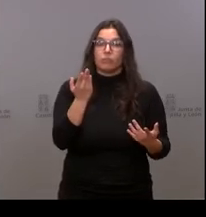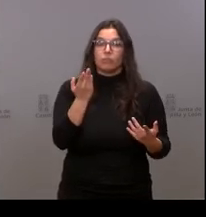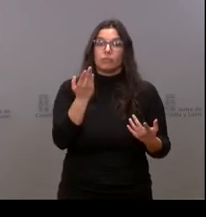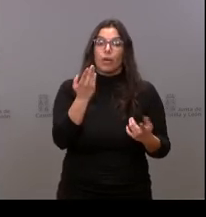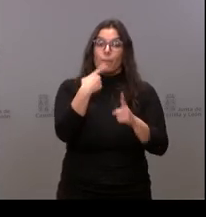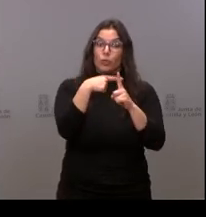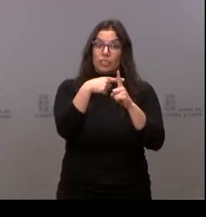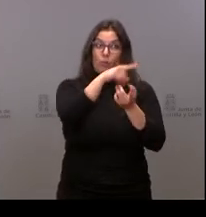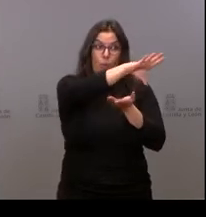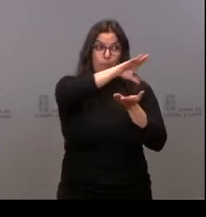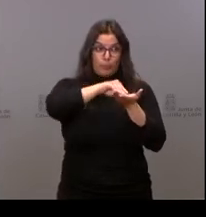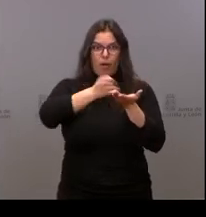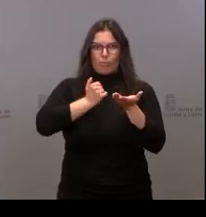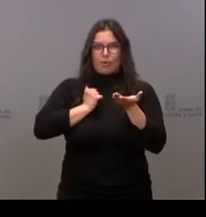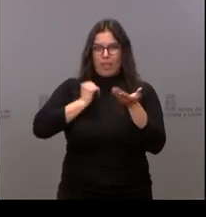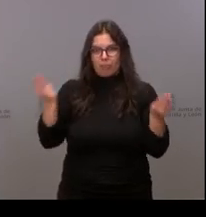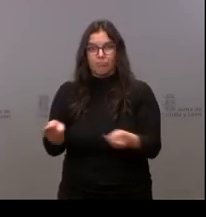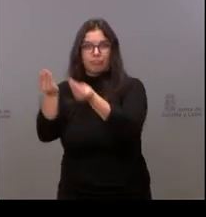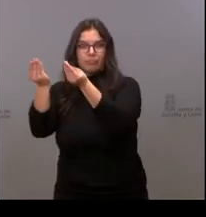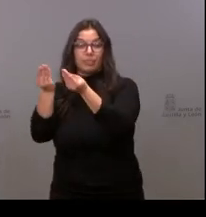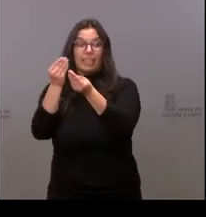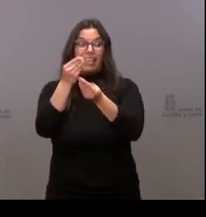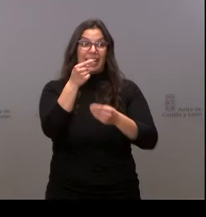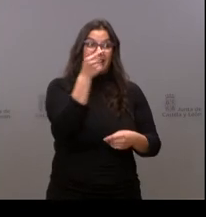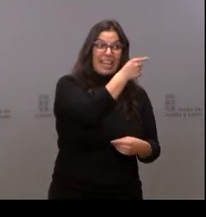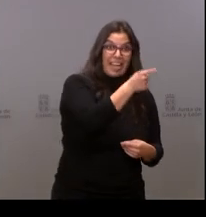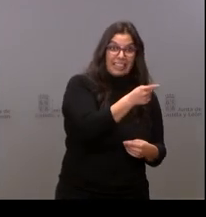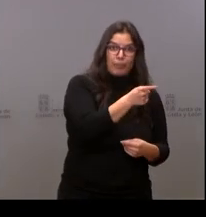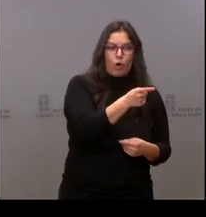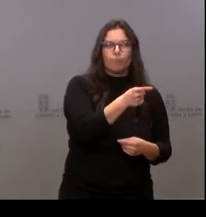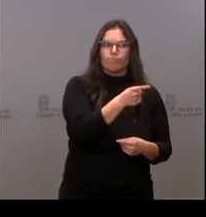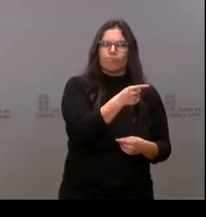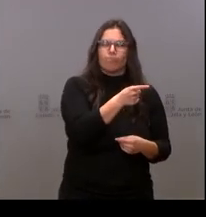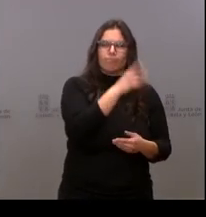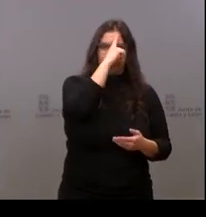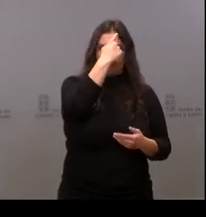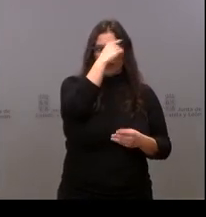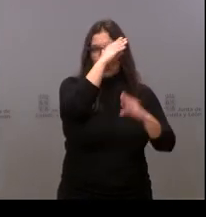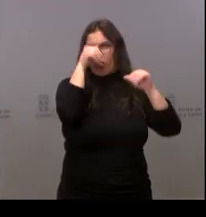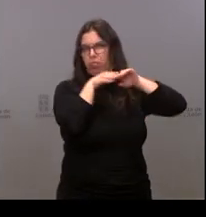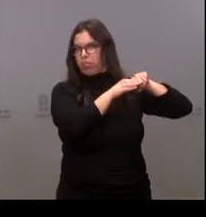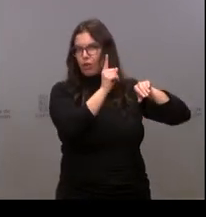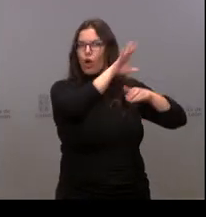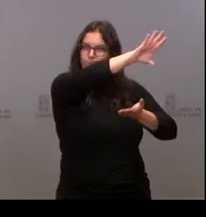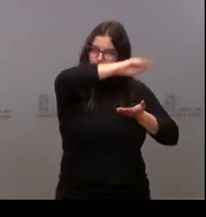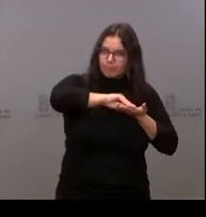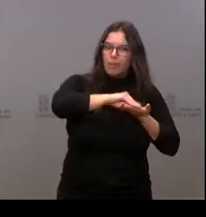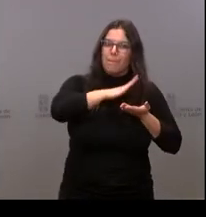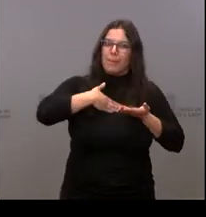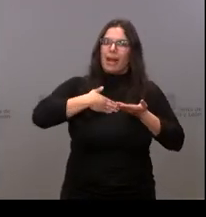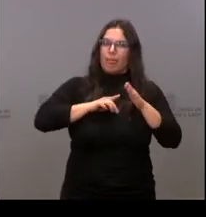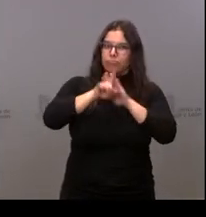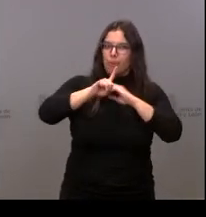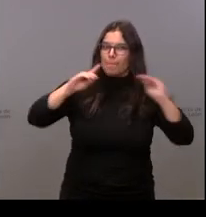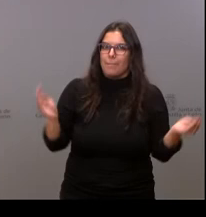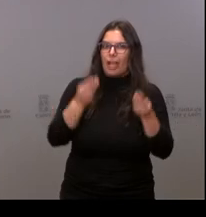luces y queremos mejorar las sombras. Sin autocrítica, sin ser capaces de darnos cuenta de que hay que mejorar